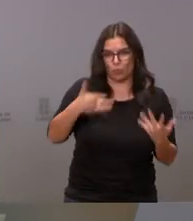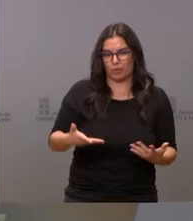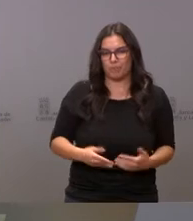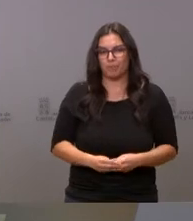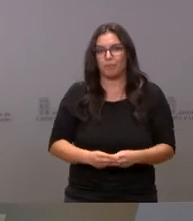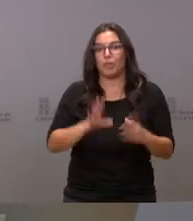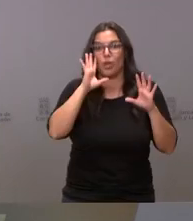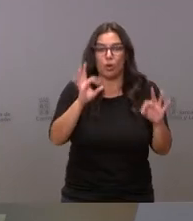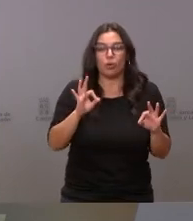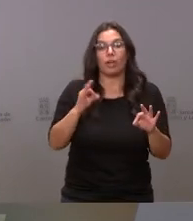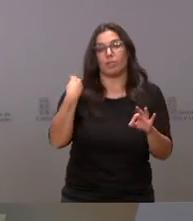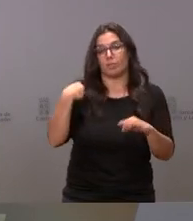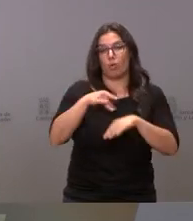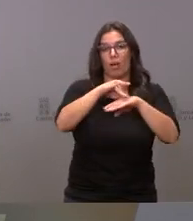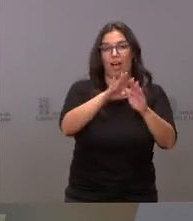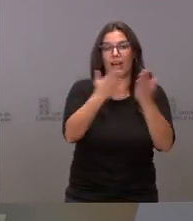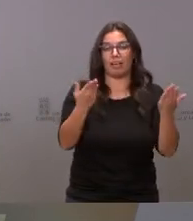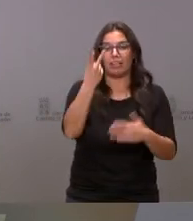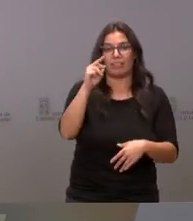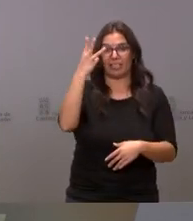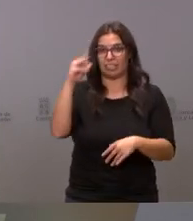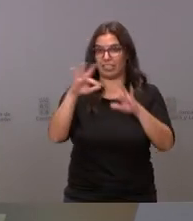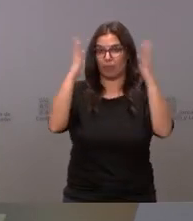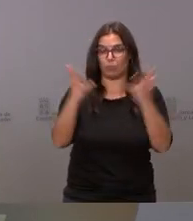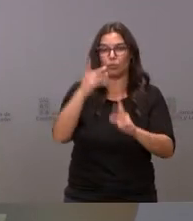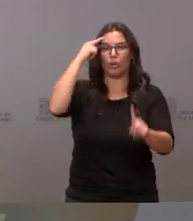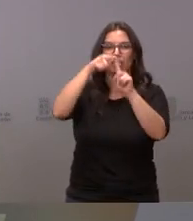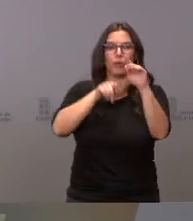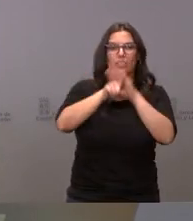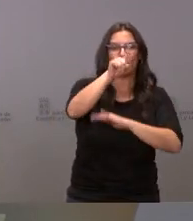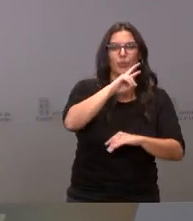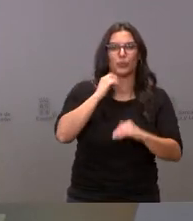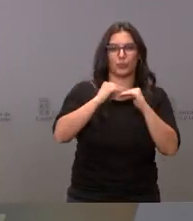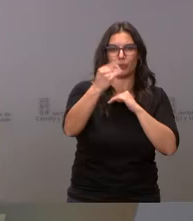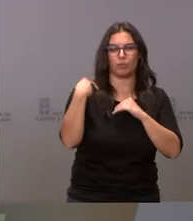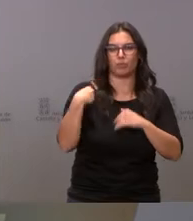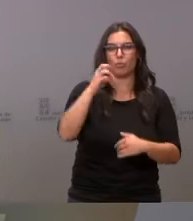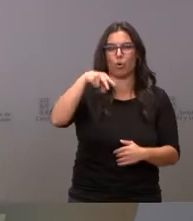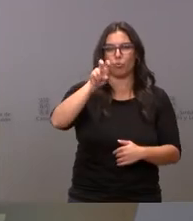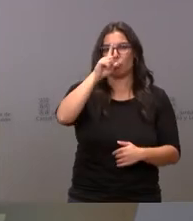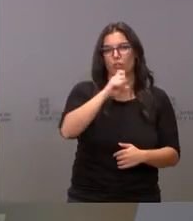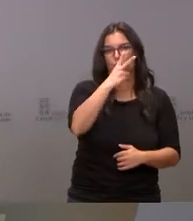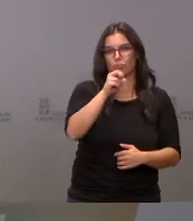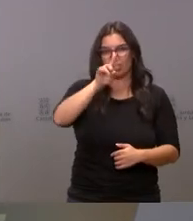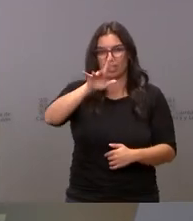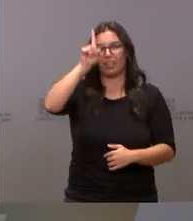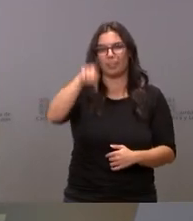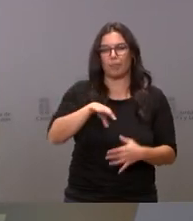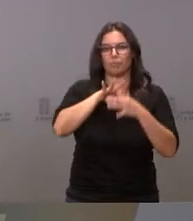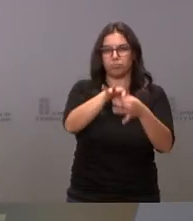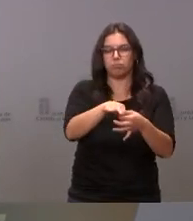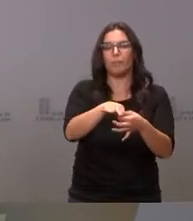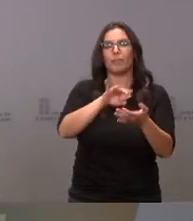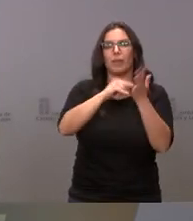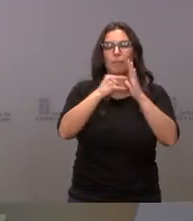lógicamente, la Agenda 2030 mundial, los Objetivos de Desarrollo Sostenible de la ONU, de las Naciones Unidas, del año 2015. Se marca también en ese Plan